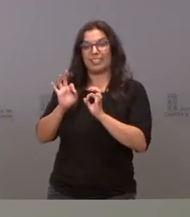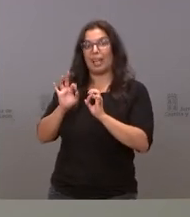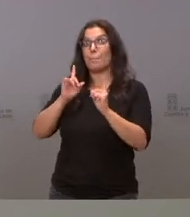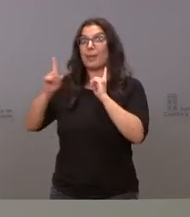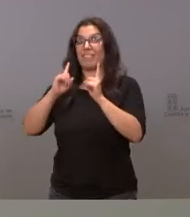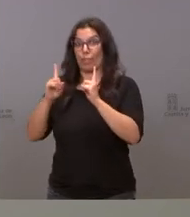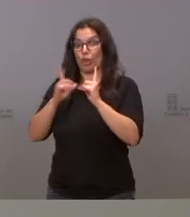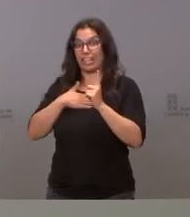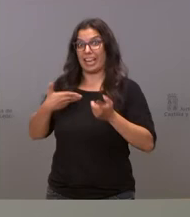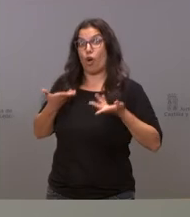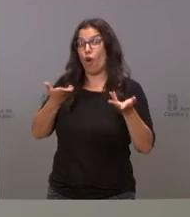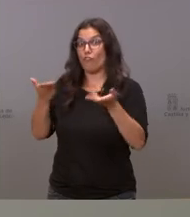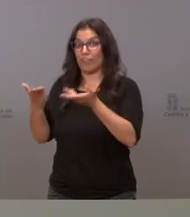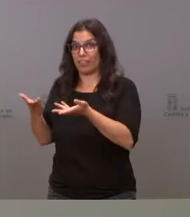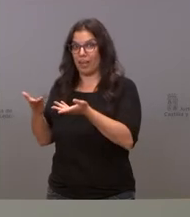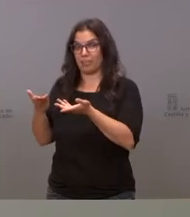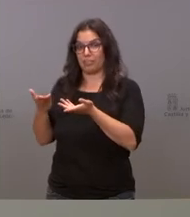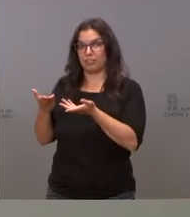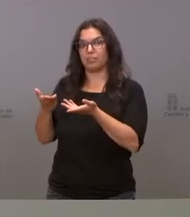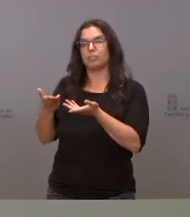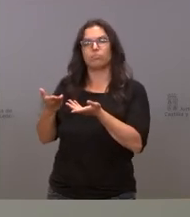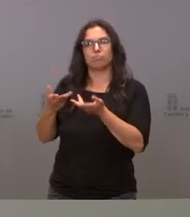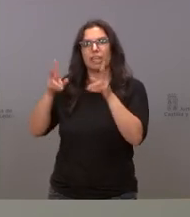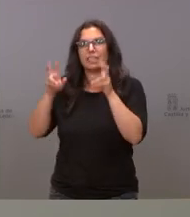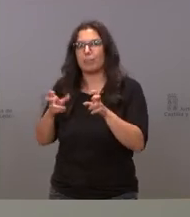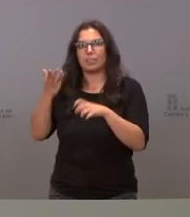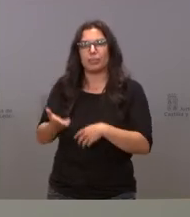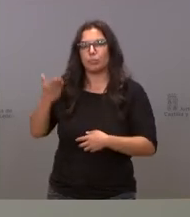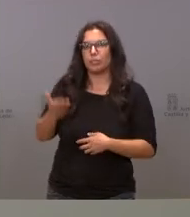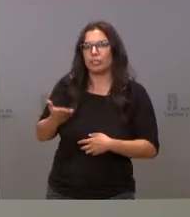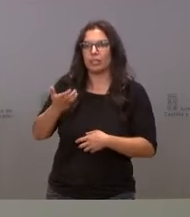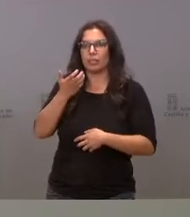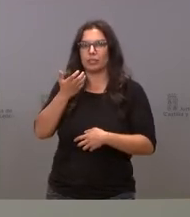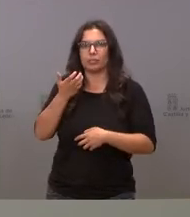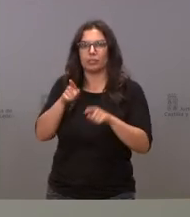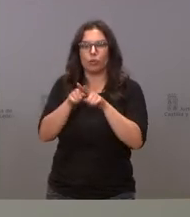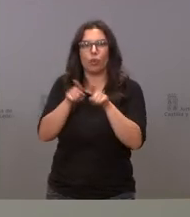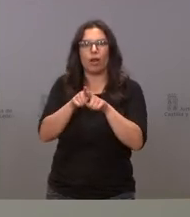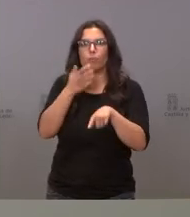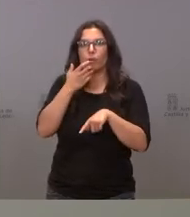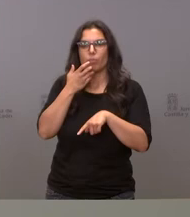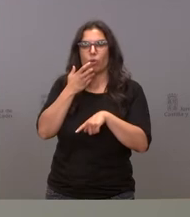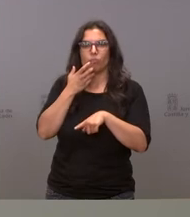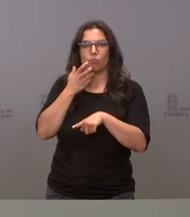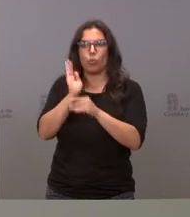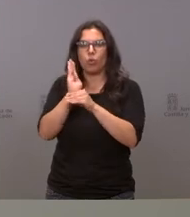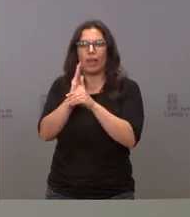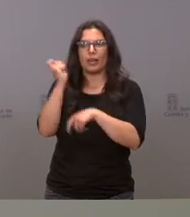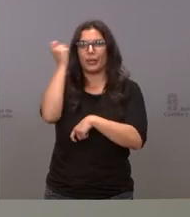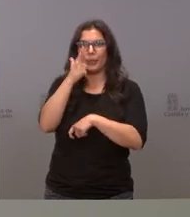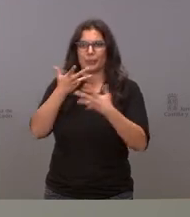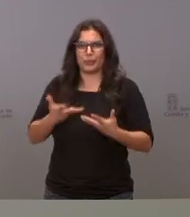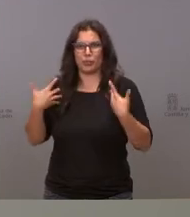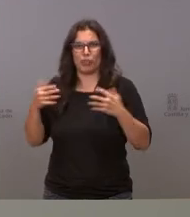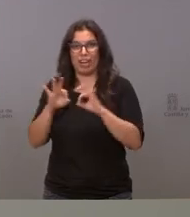ofertar una serie de cuestiones tan importantes como son los cuidados paliativos para una muerte digna y otra es la